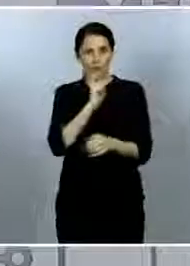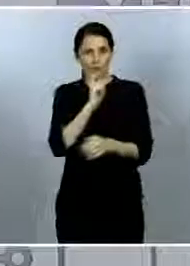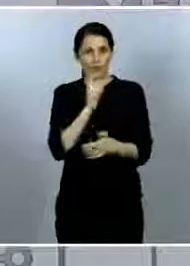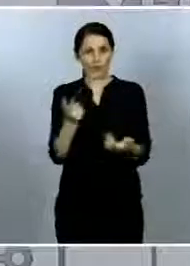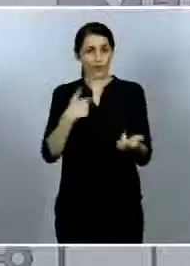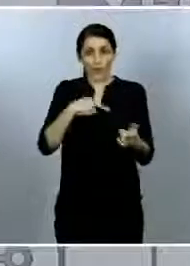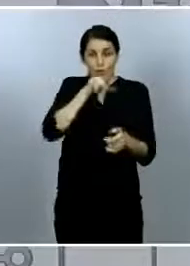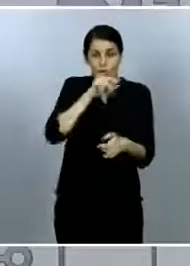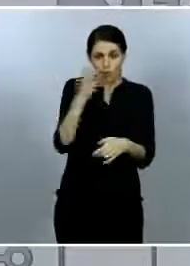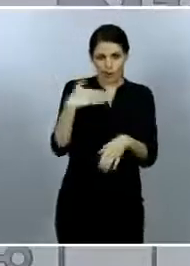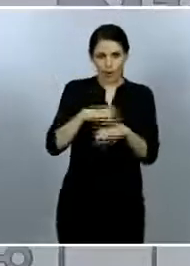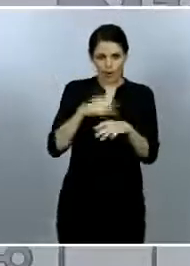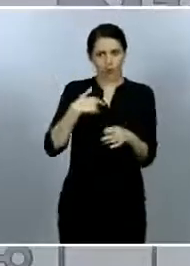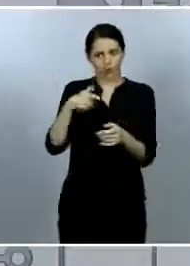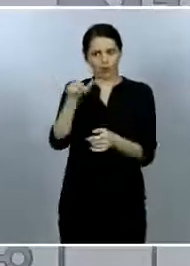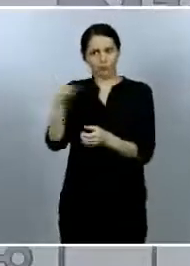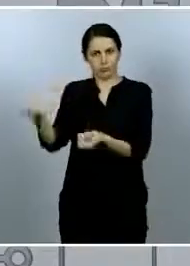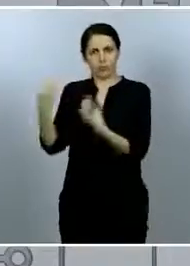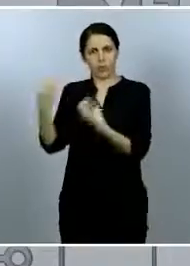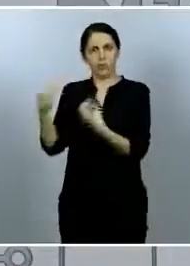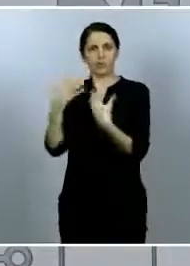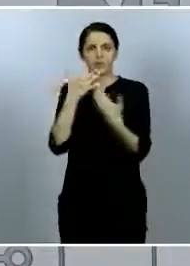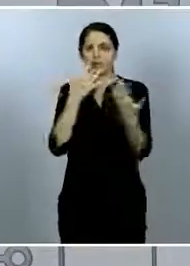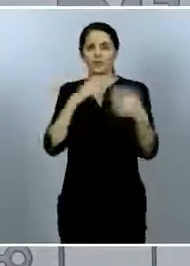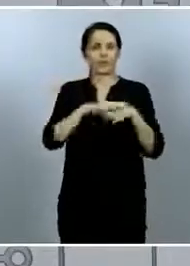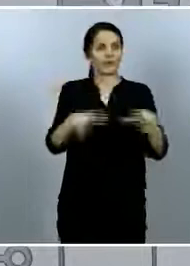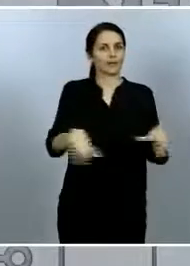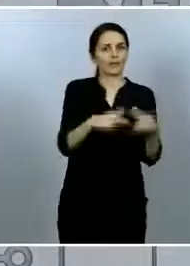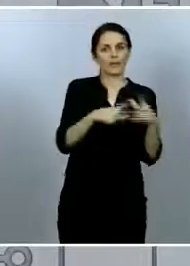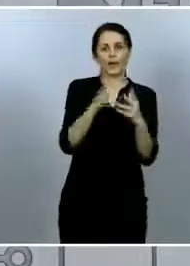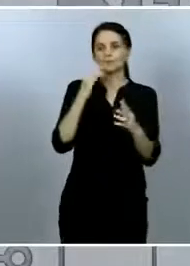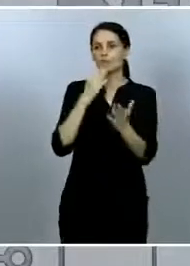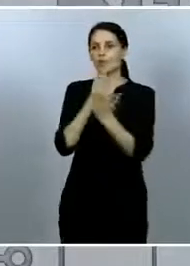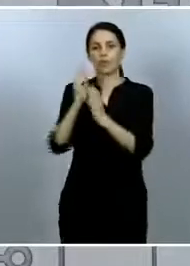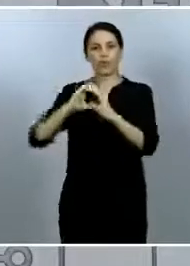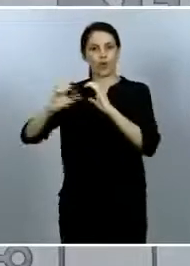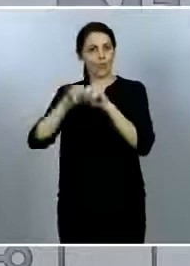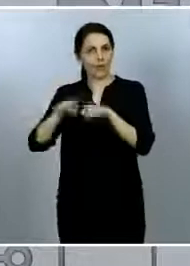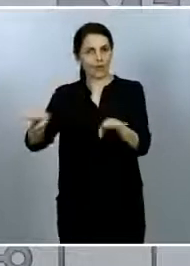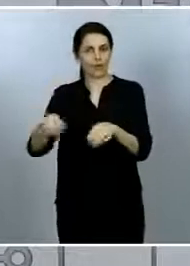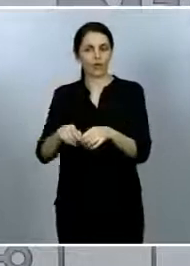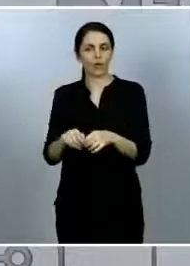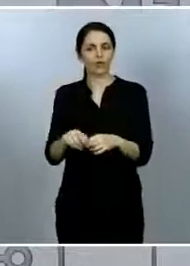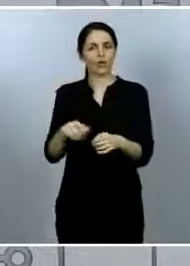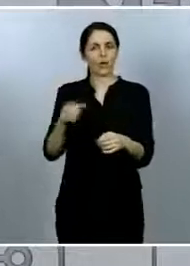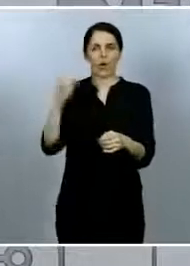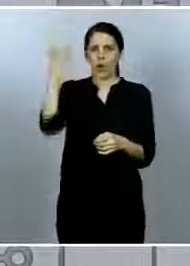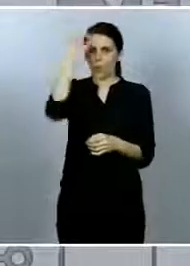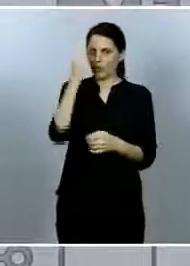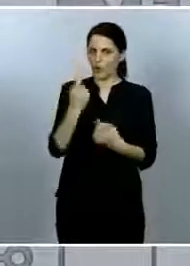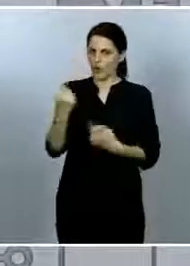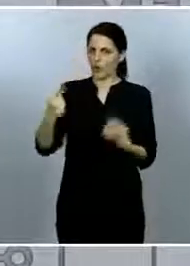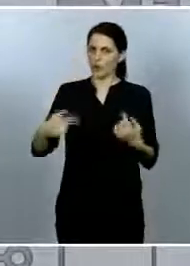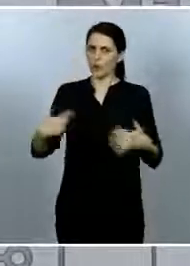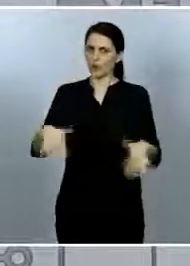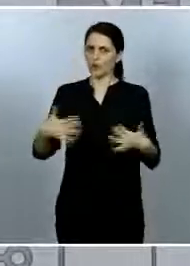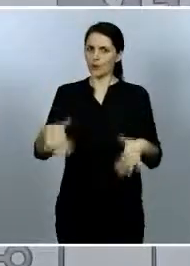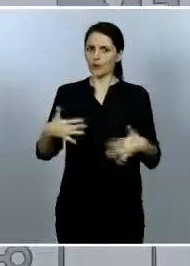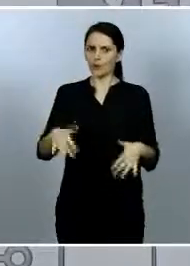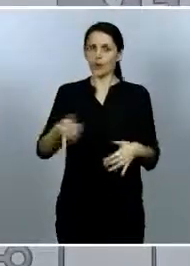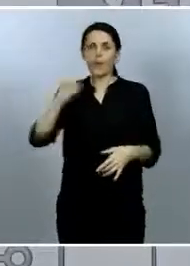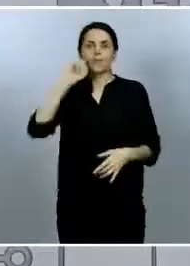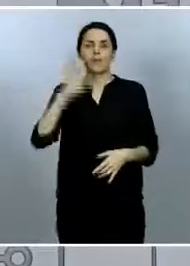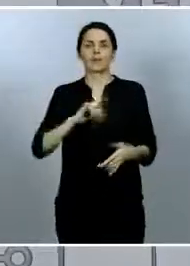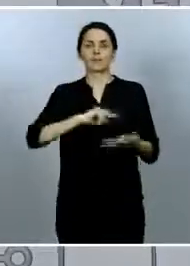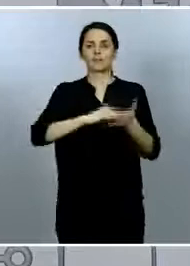opiniones que se vierten en redes sociales incluso en medios de comunicación da la sensación que el sistema de vigilancia español que el sistema sanitario